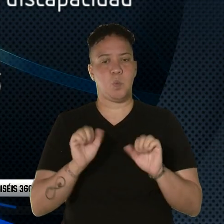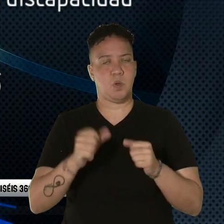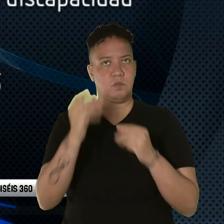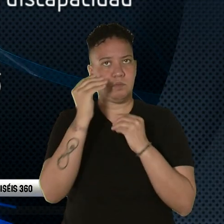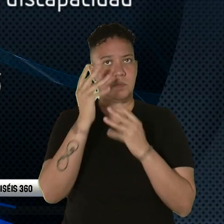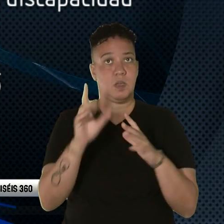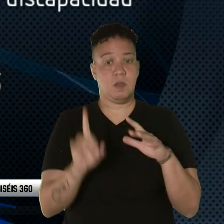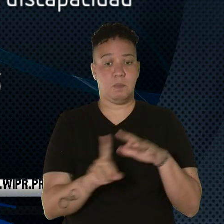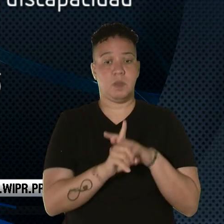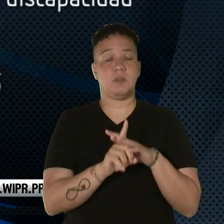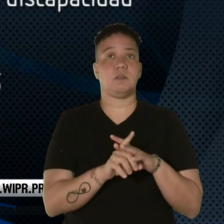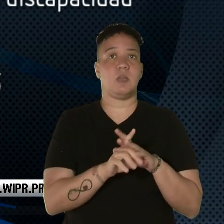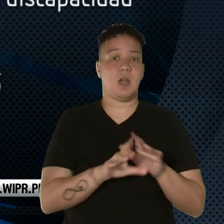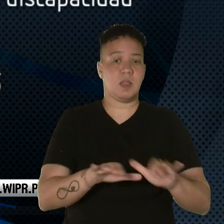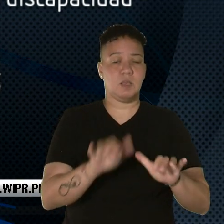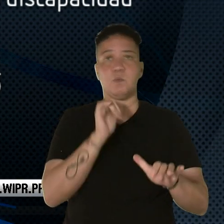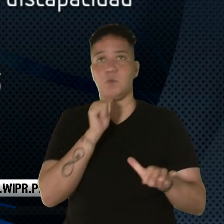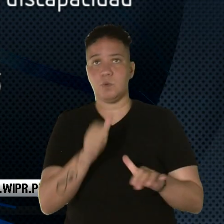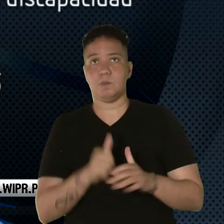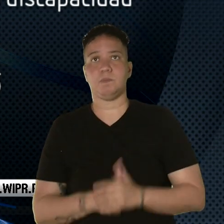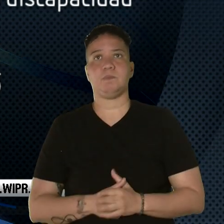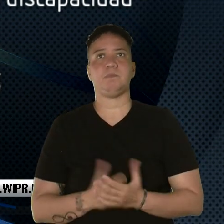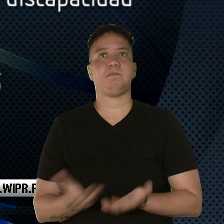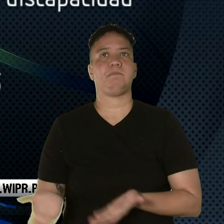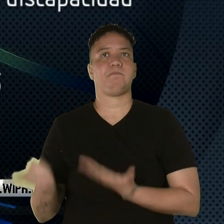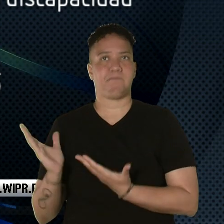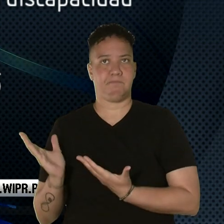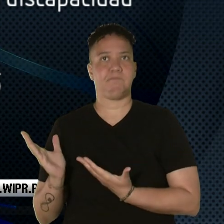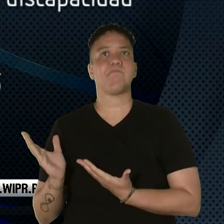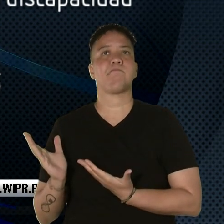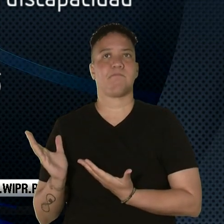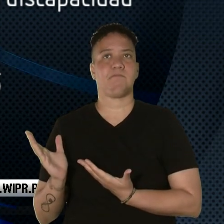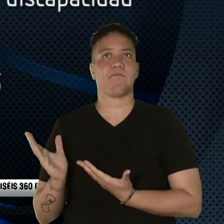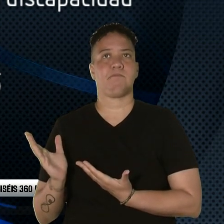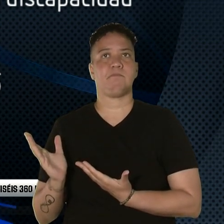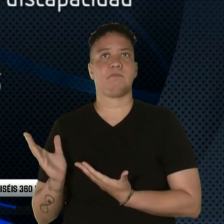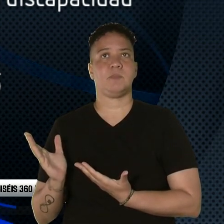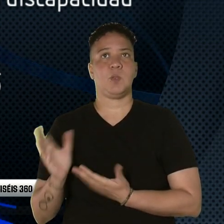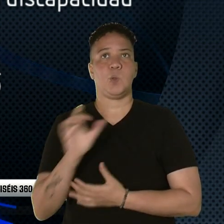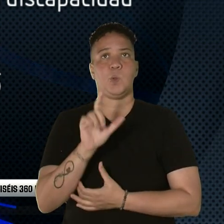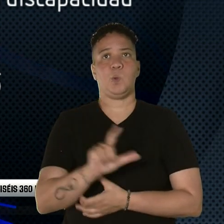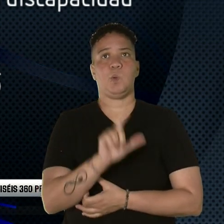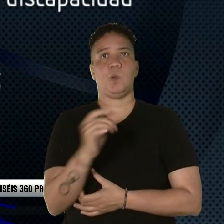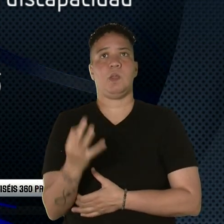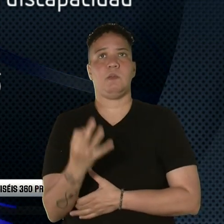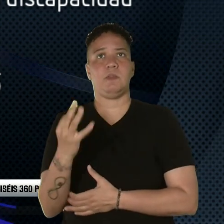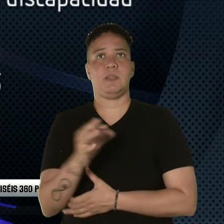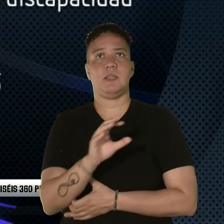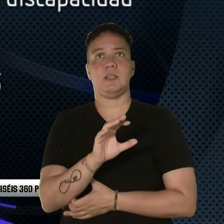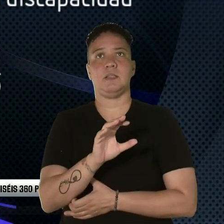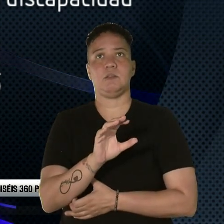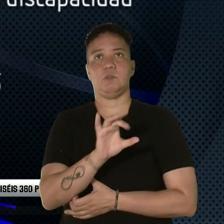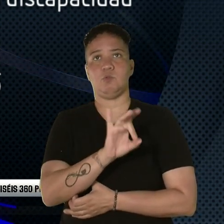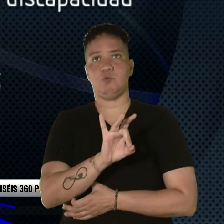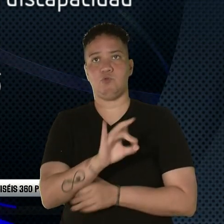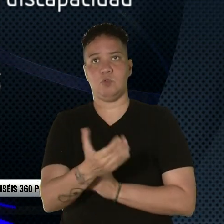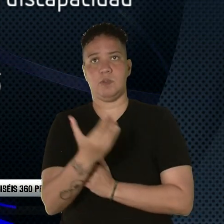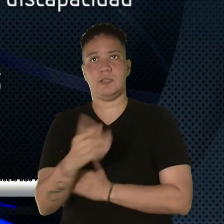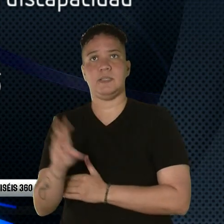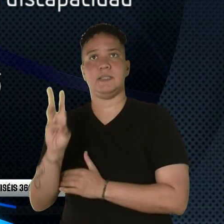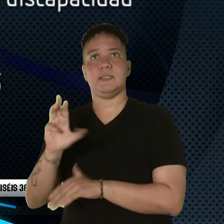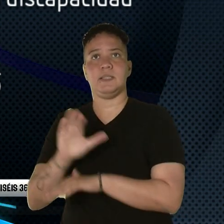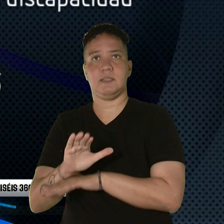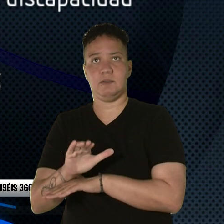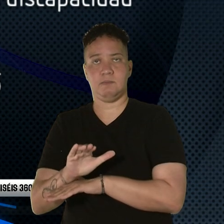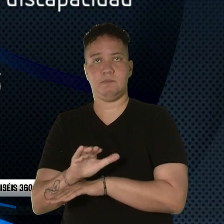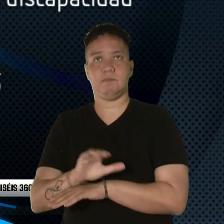aparece activo o no activo. Estamos colocando en pantalla que de lunes a viernes de 8 de la mañana a 6 de la